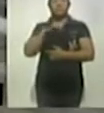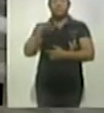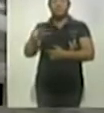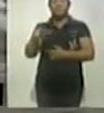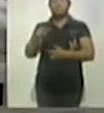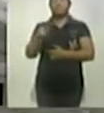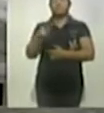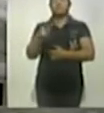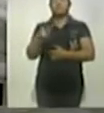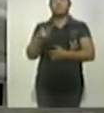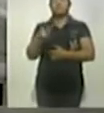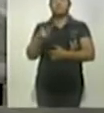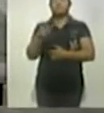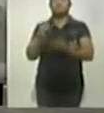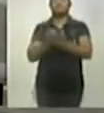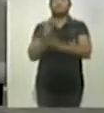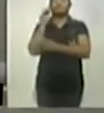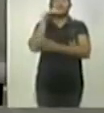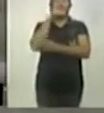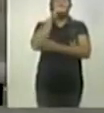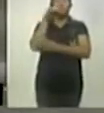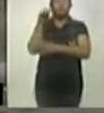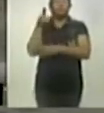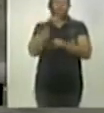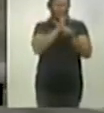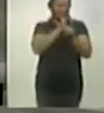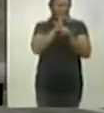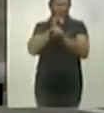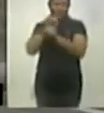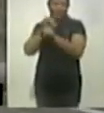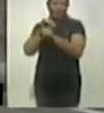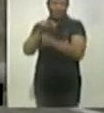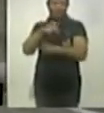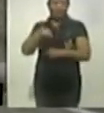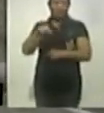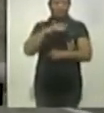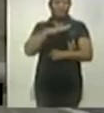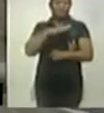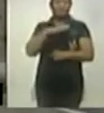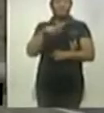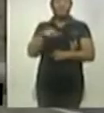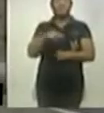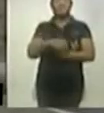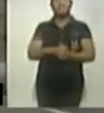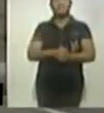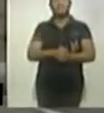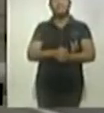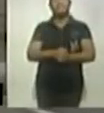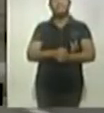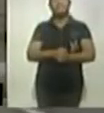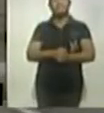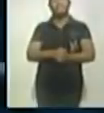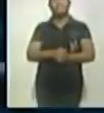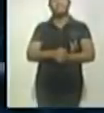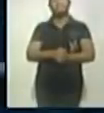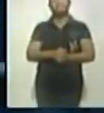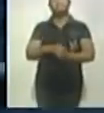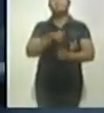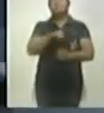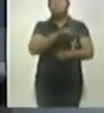territorio por antonomasia de investigaciones paleontológicas, pasó casi una década para caracterizar al pretérito organismo.